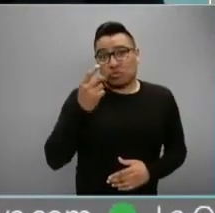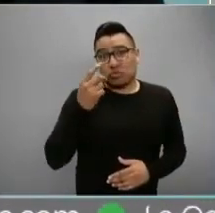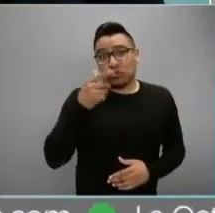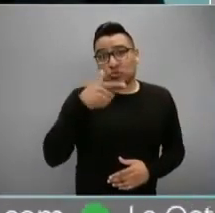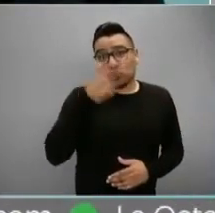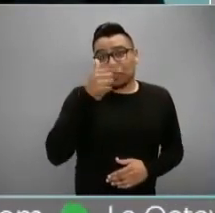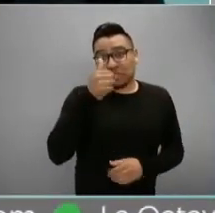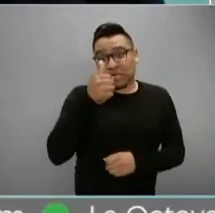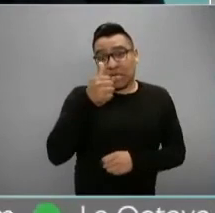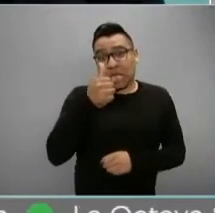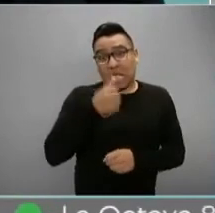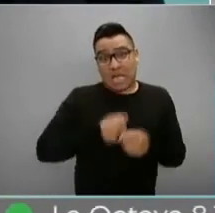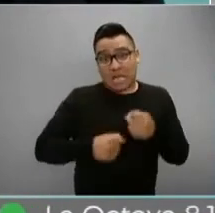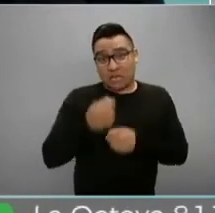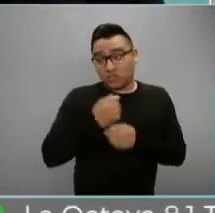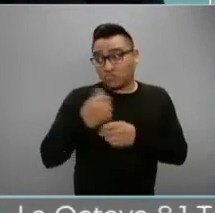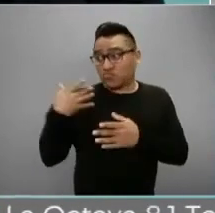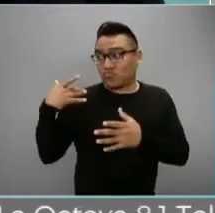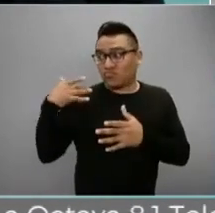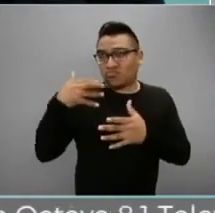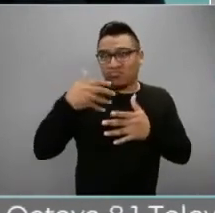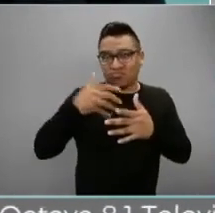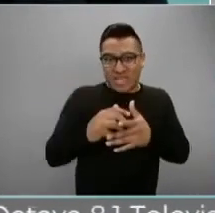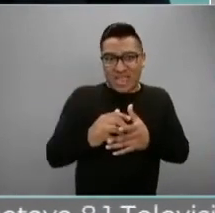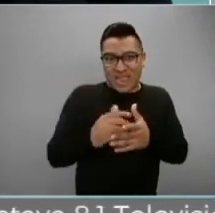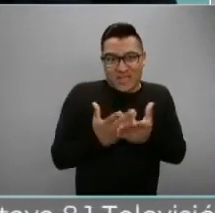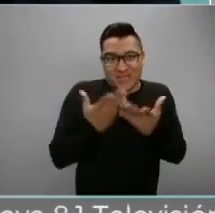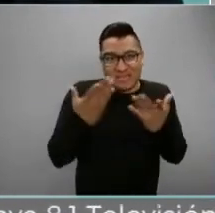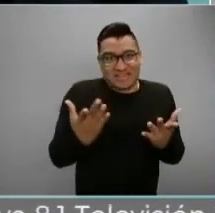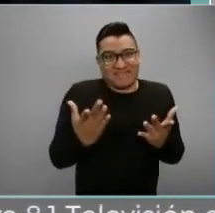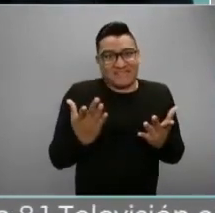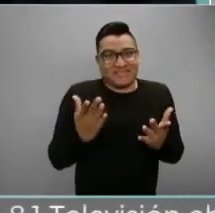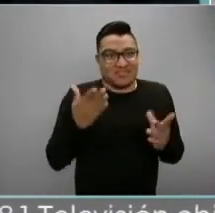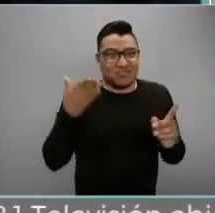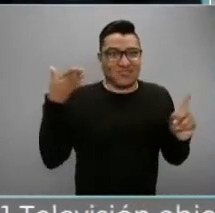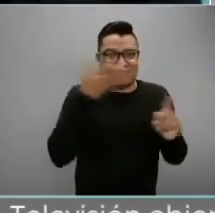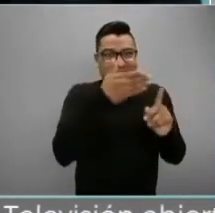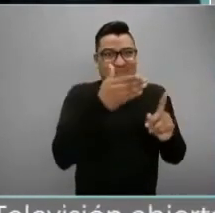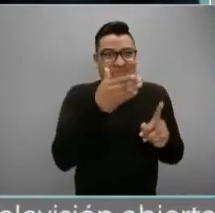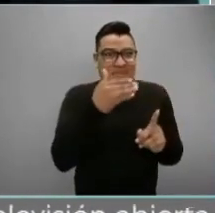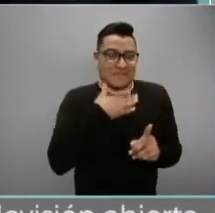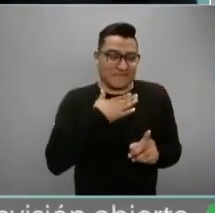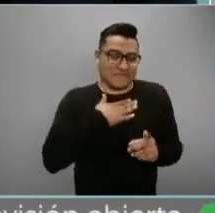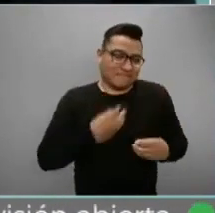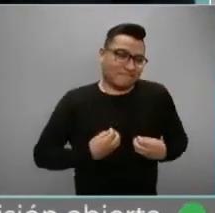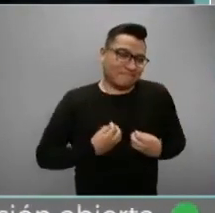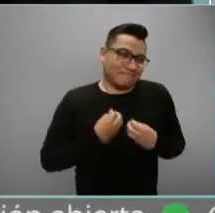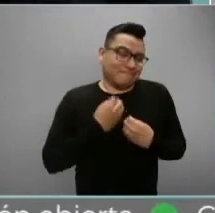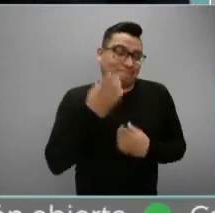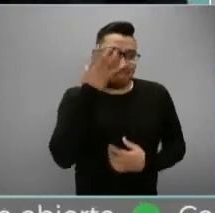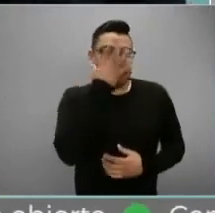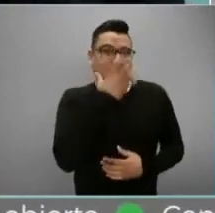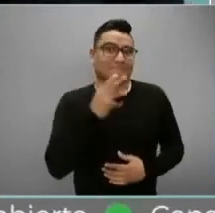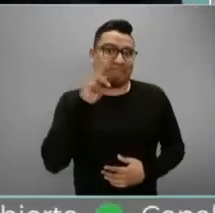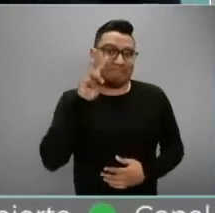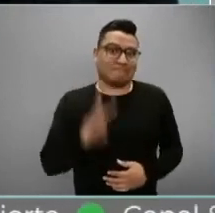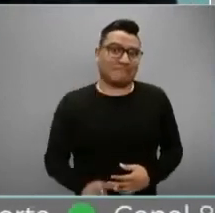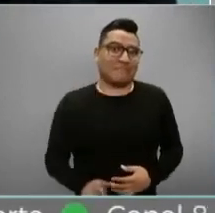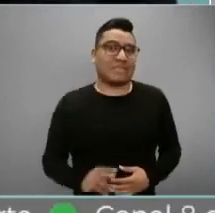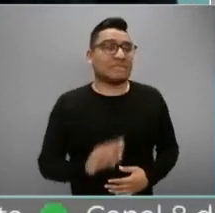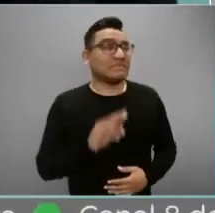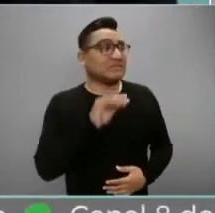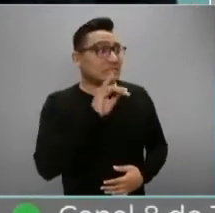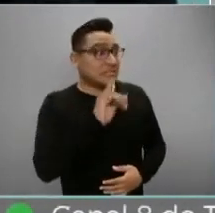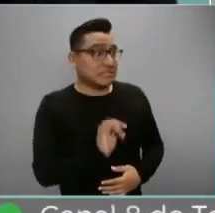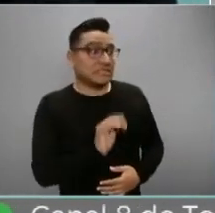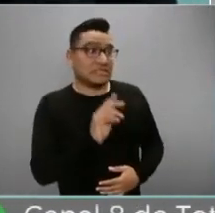años, entonces que ahora sea tan centro en lo que está sucediendo me parece bonito de vivir. Muy bien, pues estamos realmente